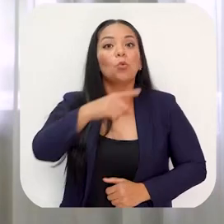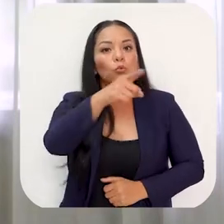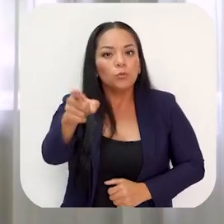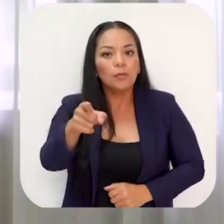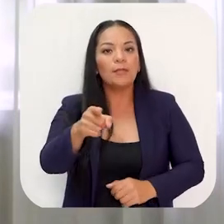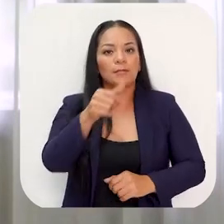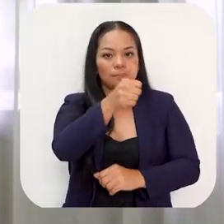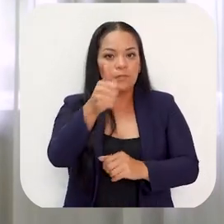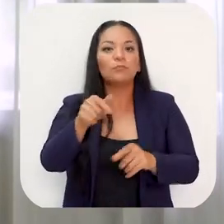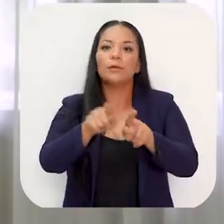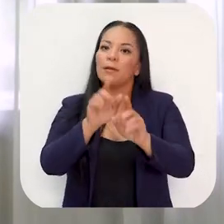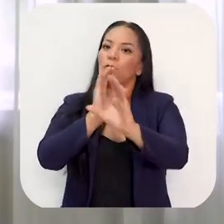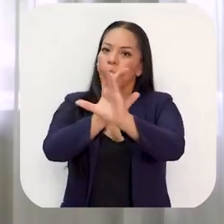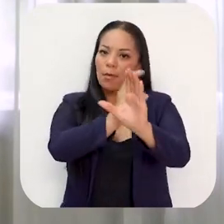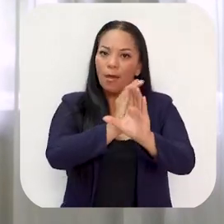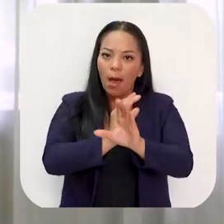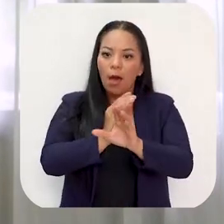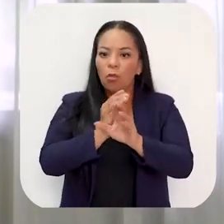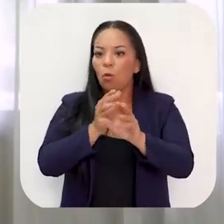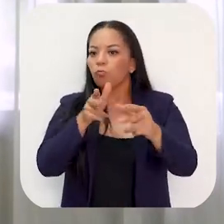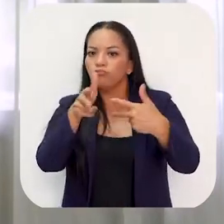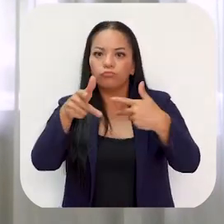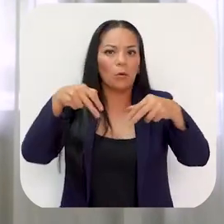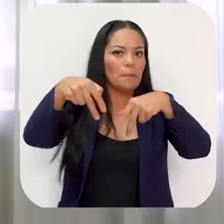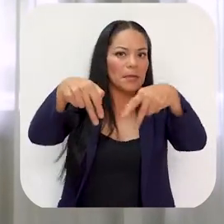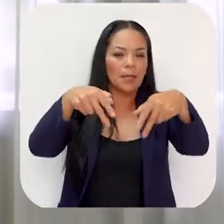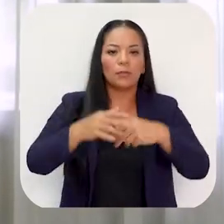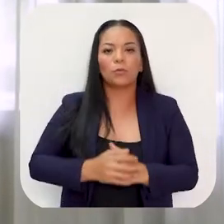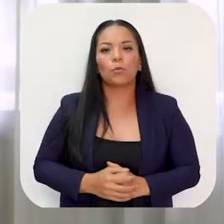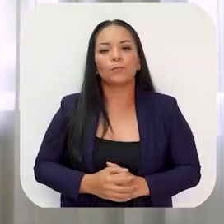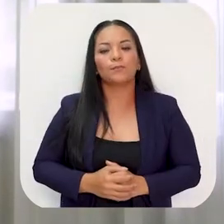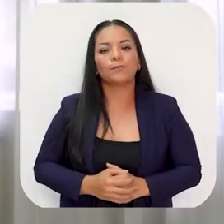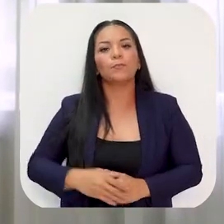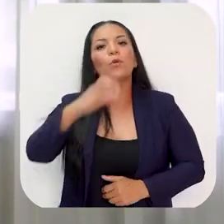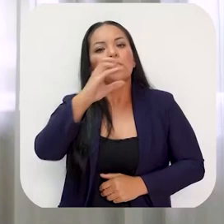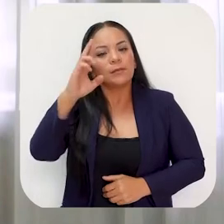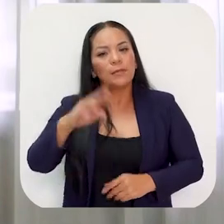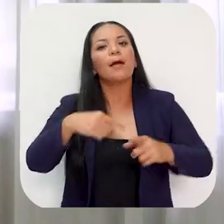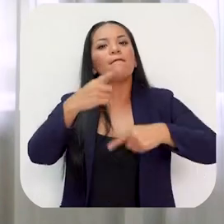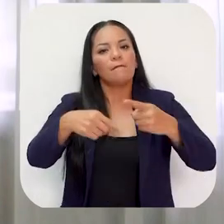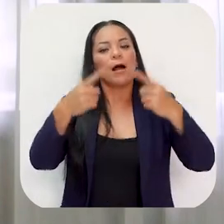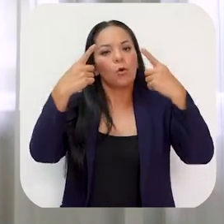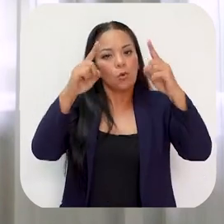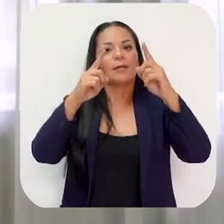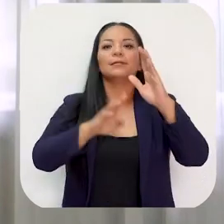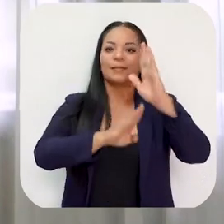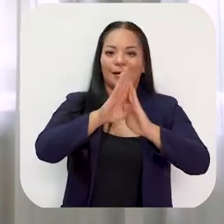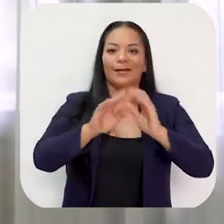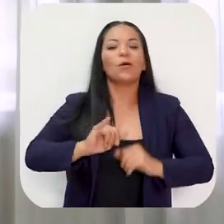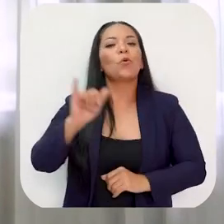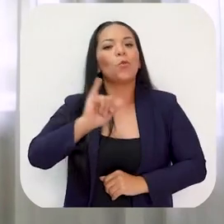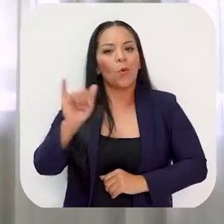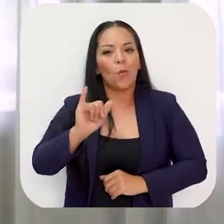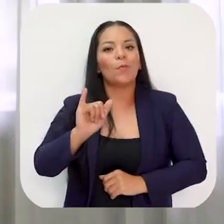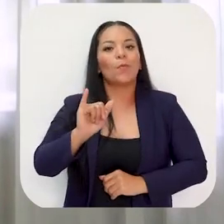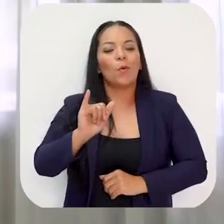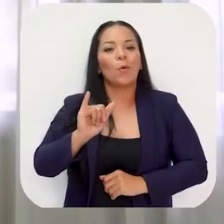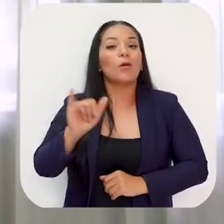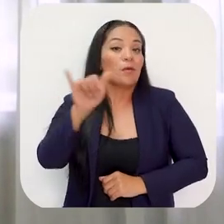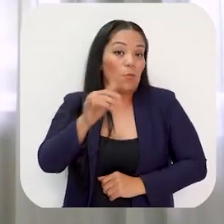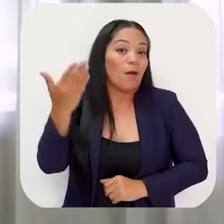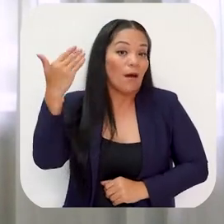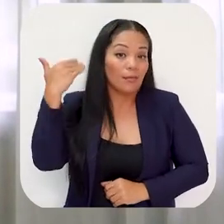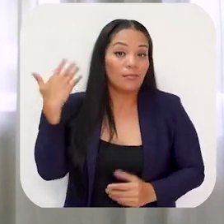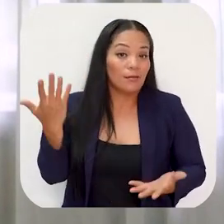prudentes donde estén circulando y Costa Rica se va a levantar de esta, así como nos hemos levantado